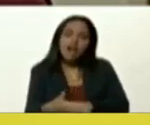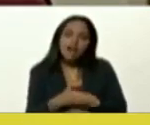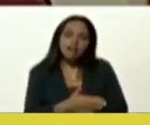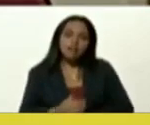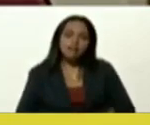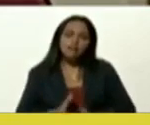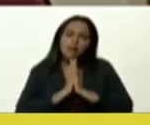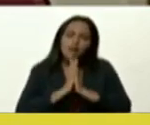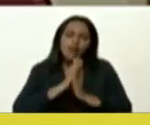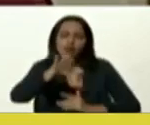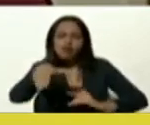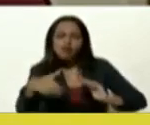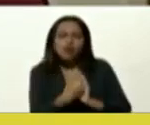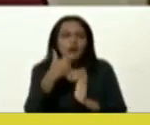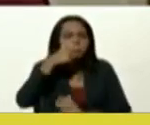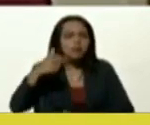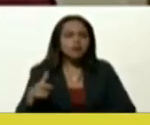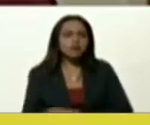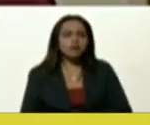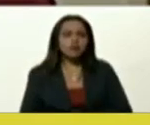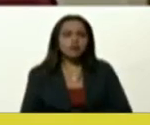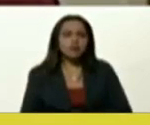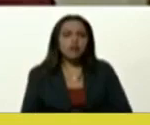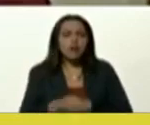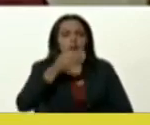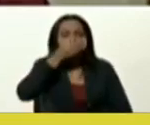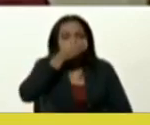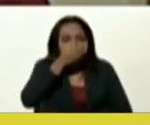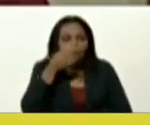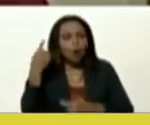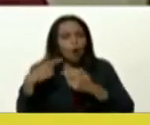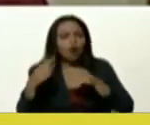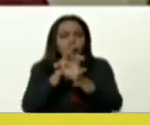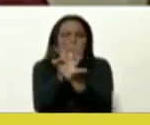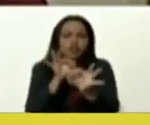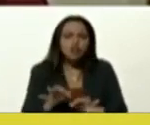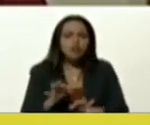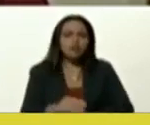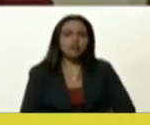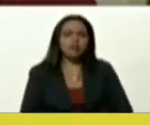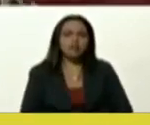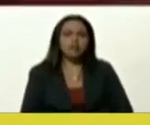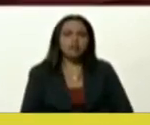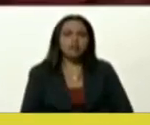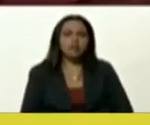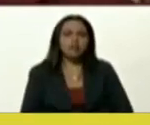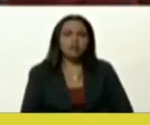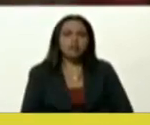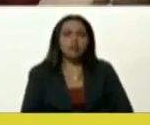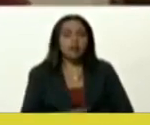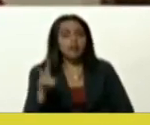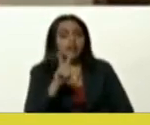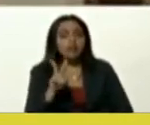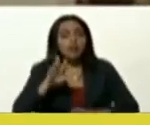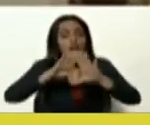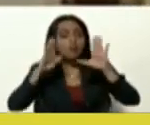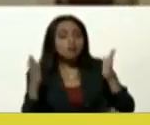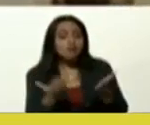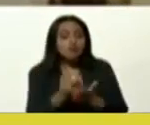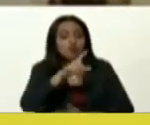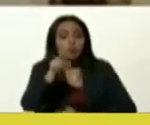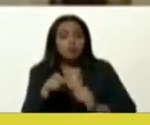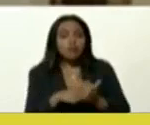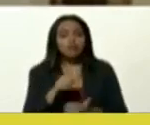todos, a través de pañuelos, de distintas modalidades, porque efectivamente no en Venezuela, en el mundo entero,